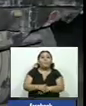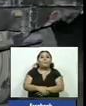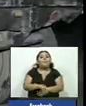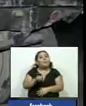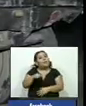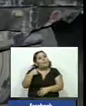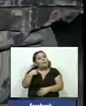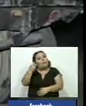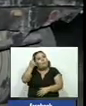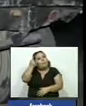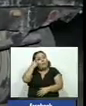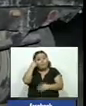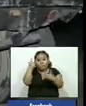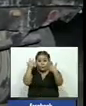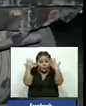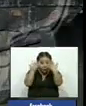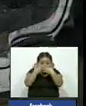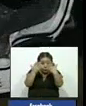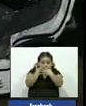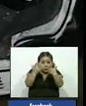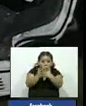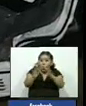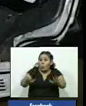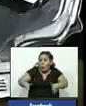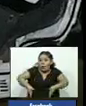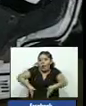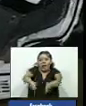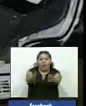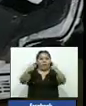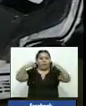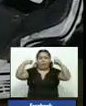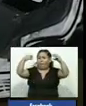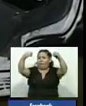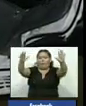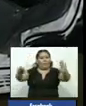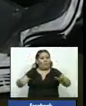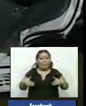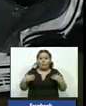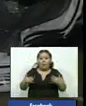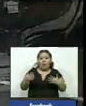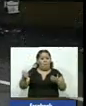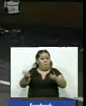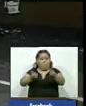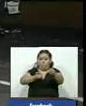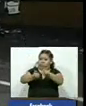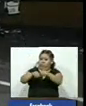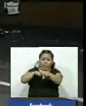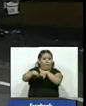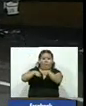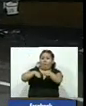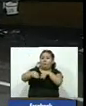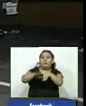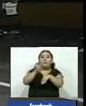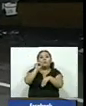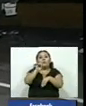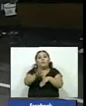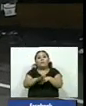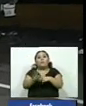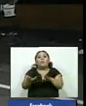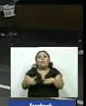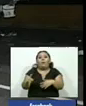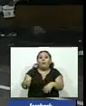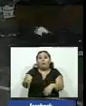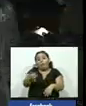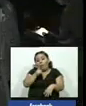se cree que la poca visibilidad por la falta de iluminación en la carretera la alta velocidad pero sobre todo manejar bajo